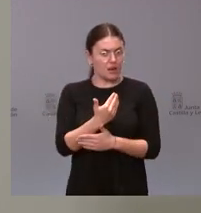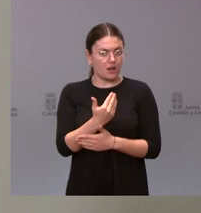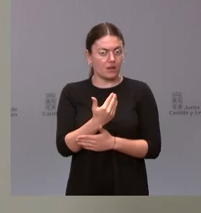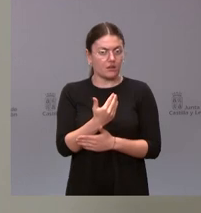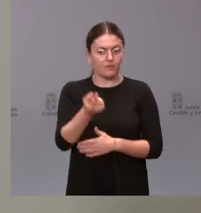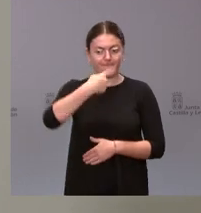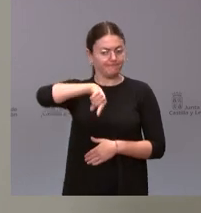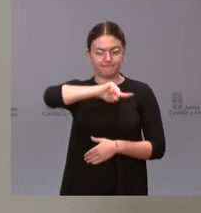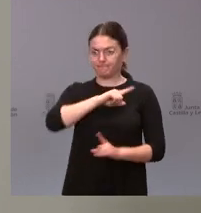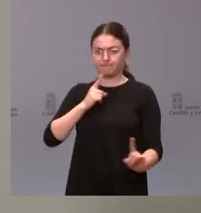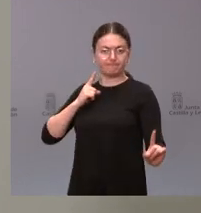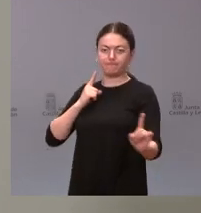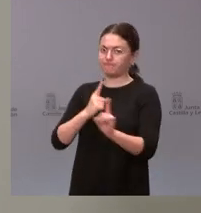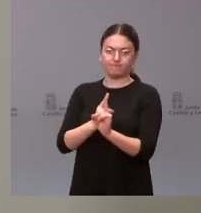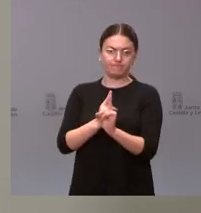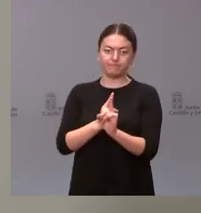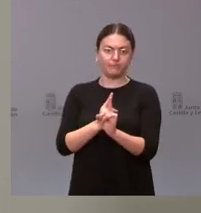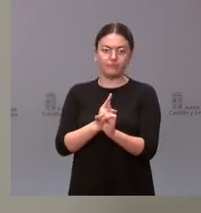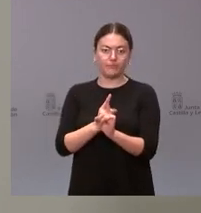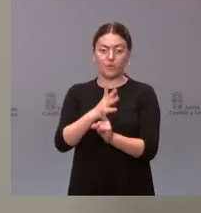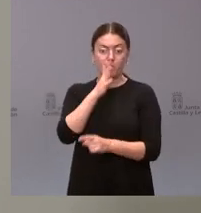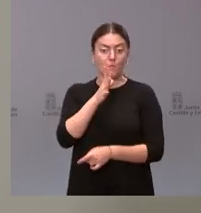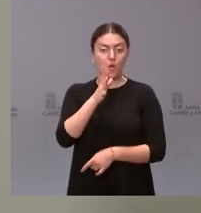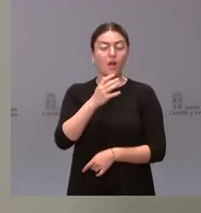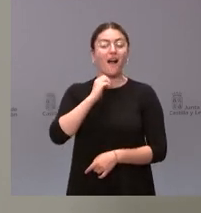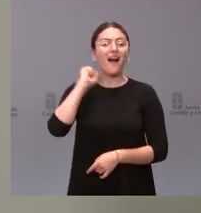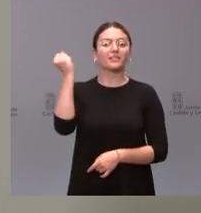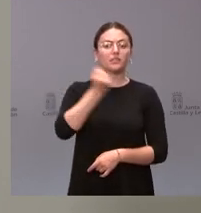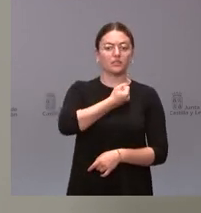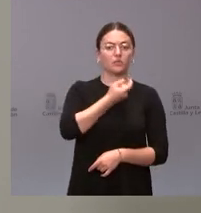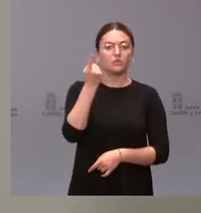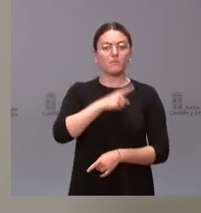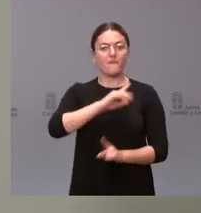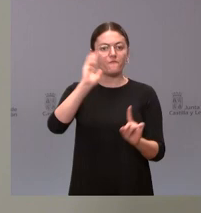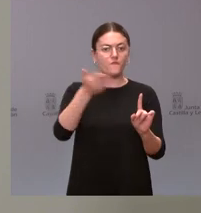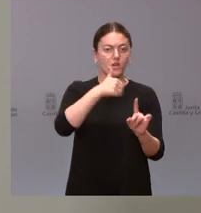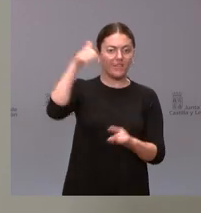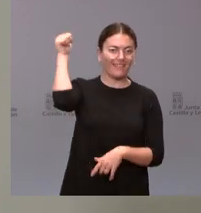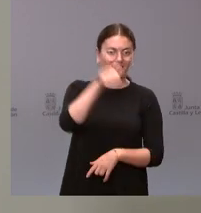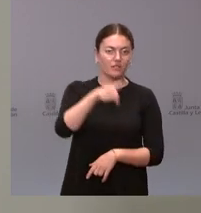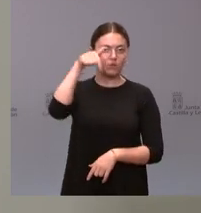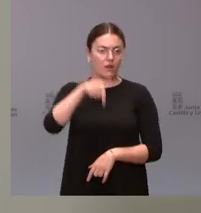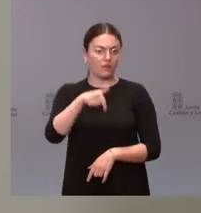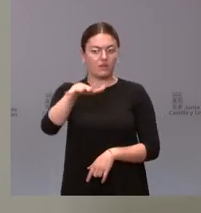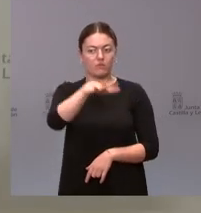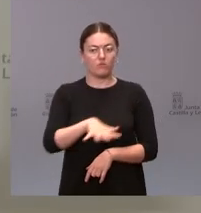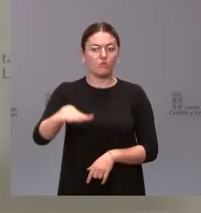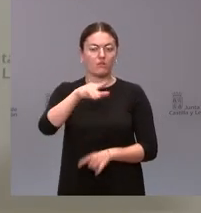del gobierno de Castilla y León por un caso de asesinato y de violencia de género en nuestra comunidad autónoma en este caso en la provincia de Soria